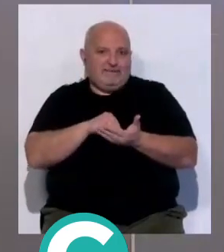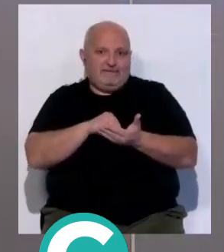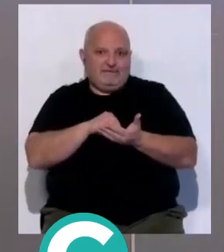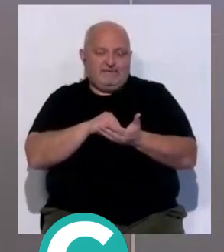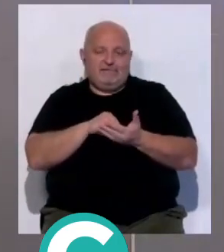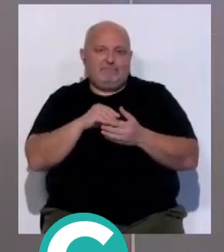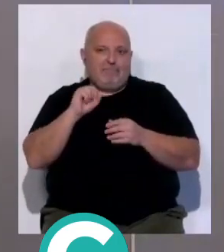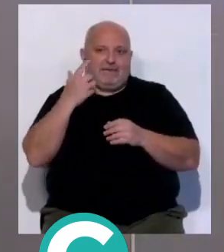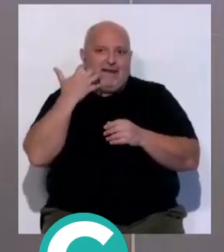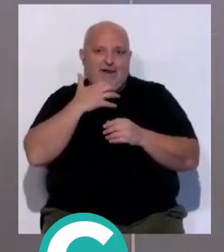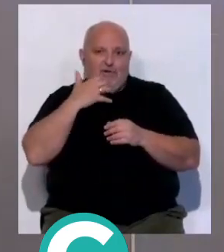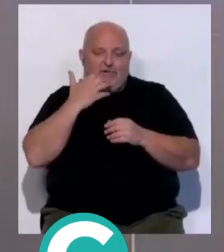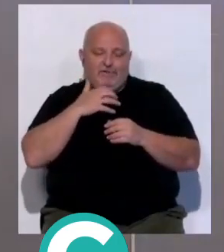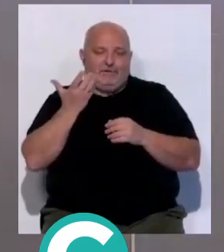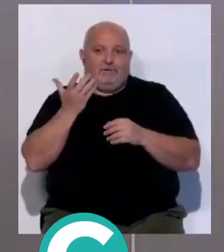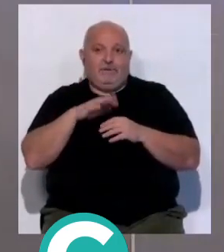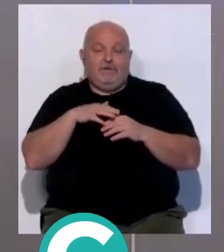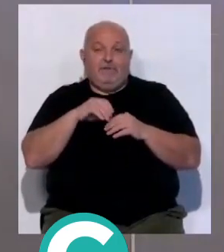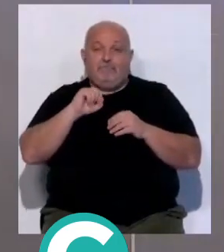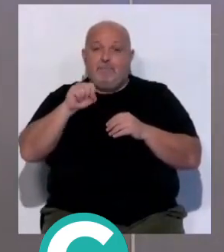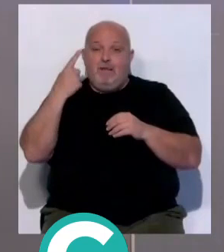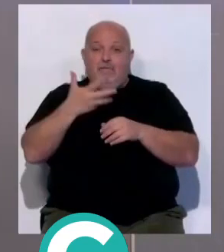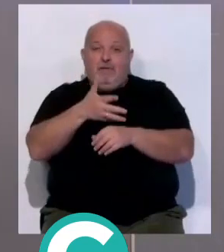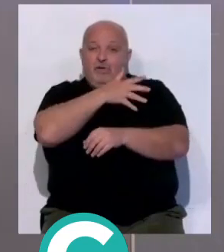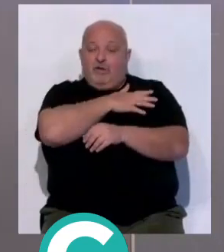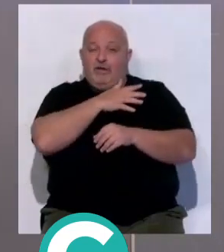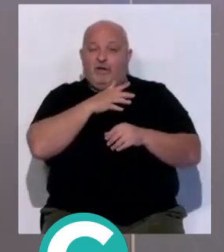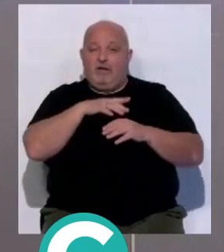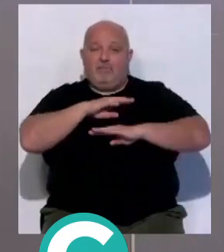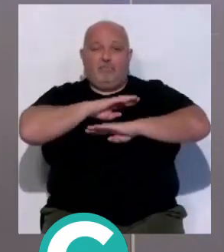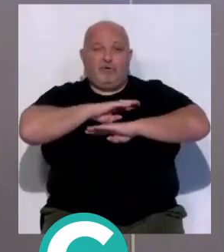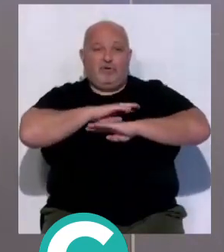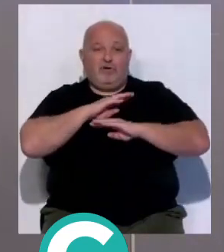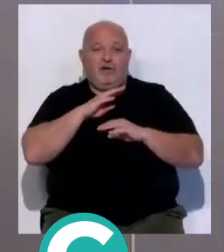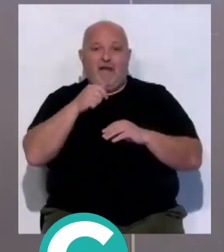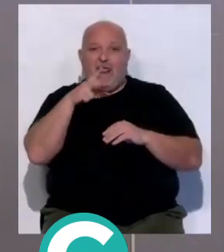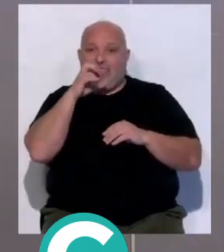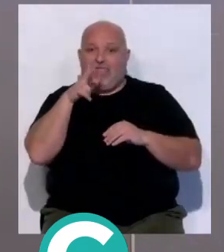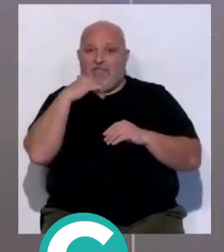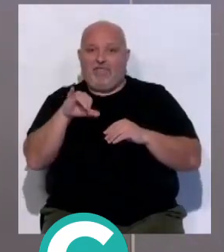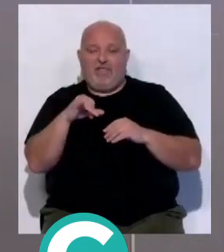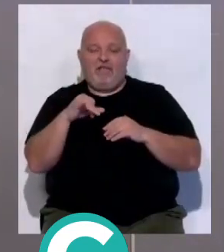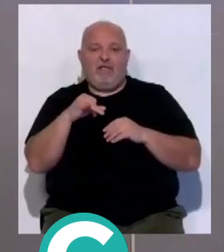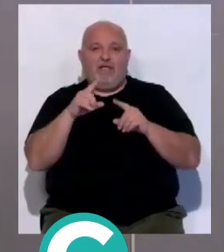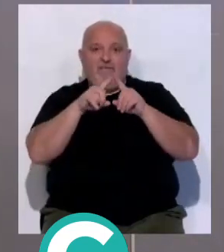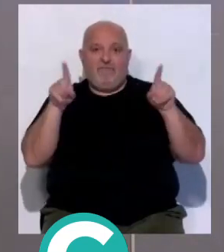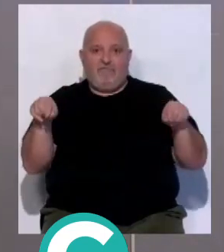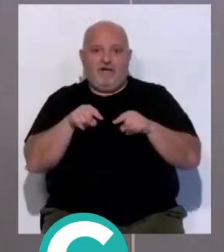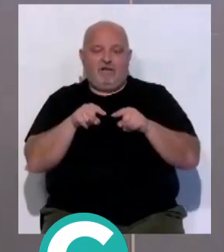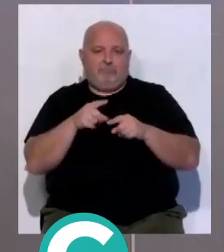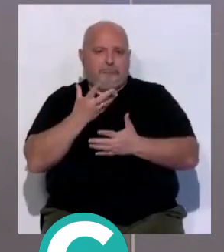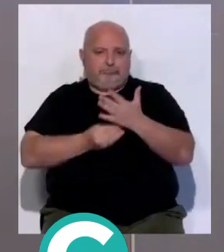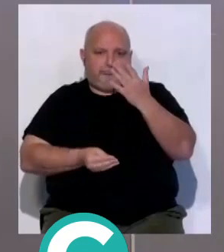extraños, vamos a ponerlo, porque lo de Mallorca, con la salida de Conan, Hernández Hernández estaba en el bar y